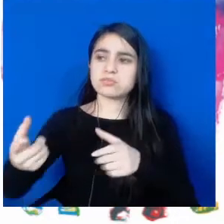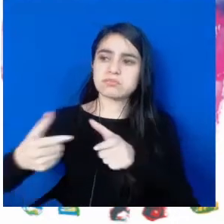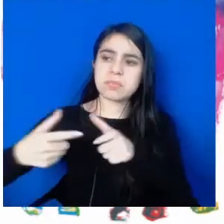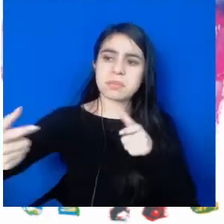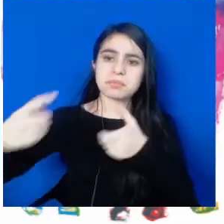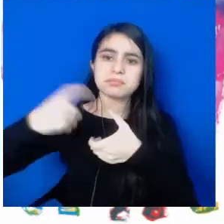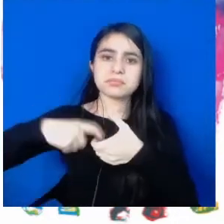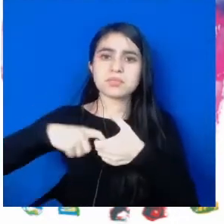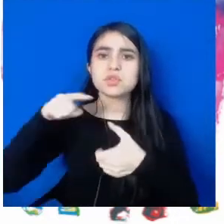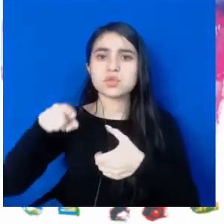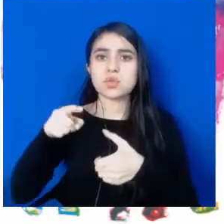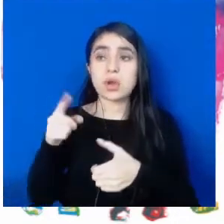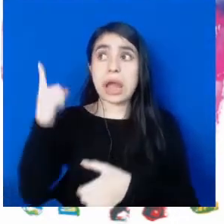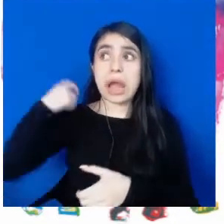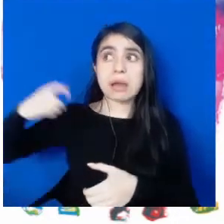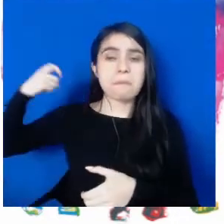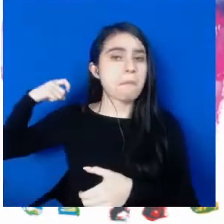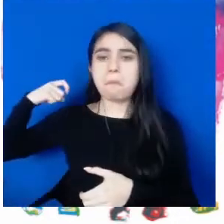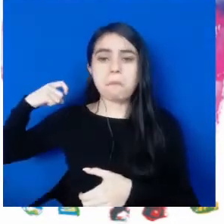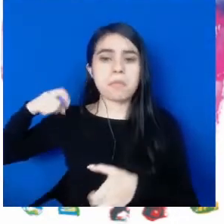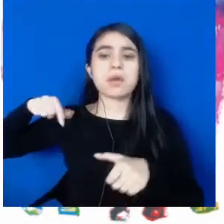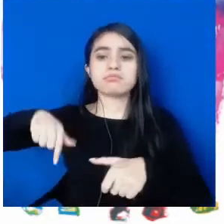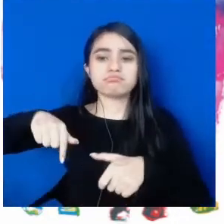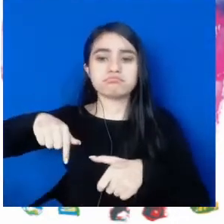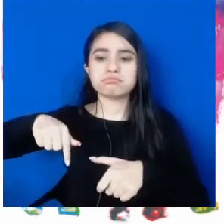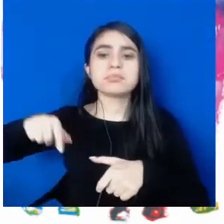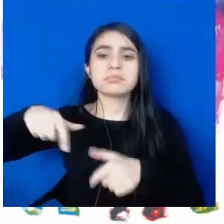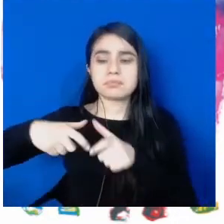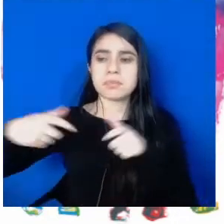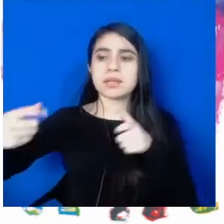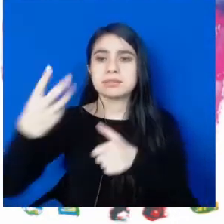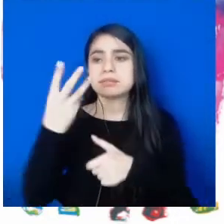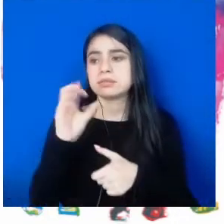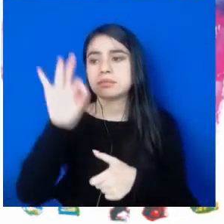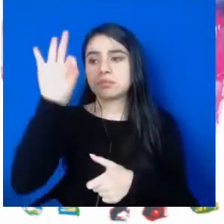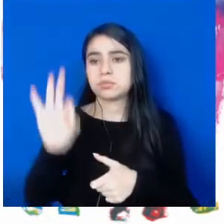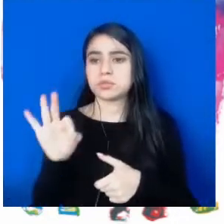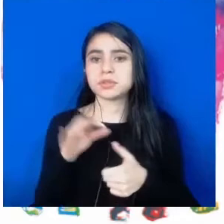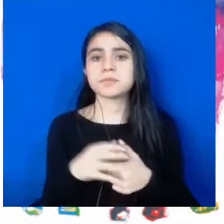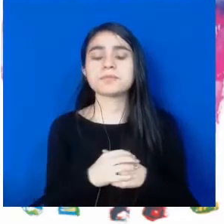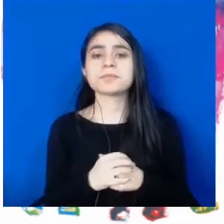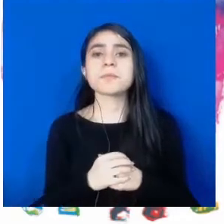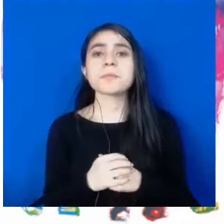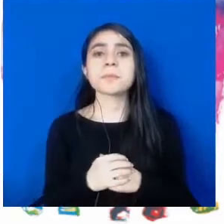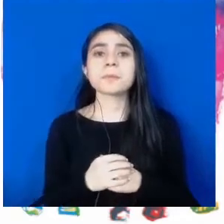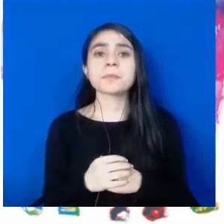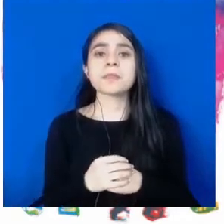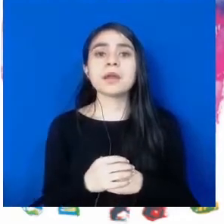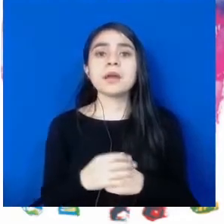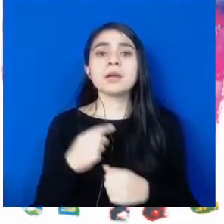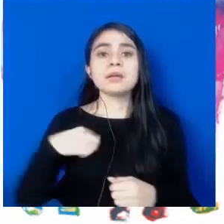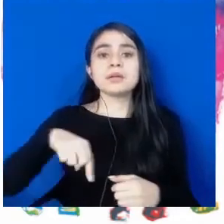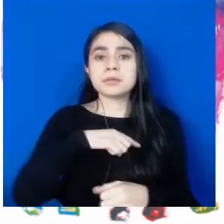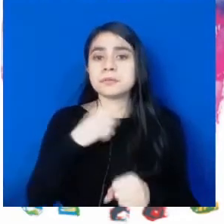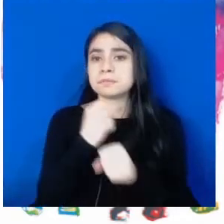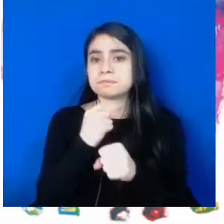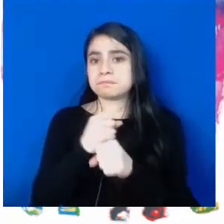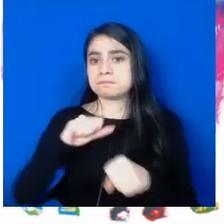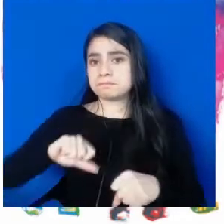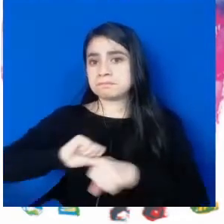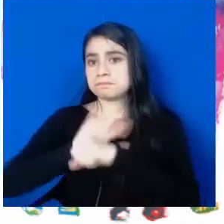periodos anteriores. Venimos haciendo el trabajo en pandemia